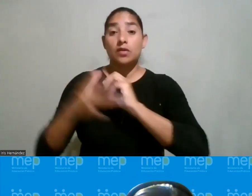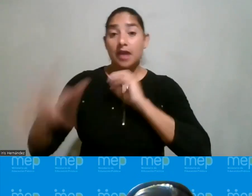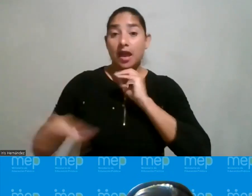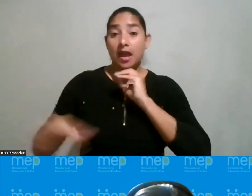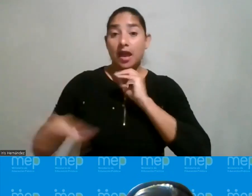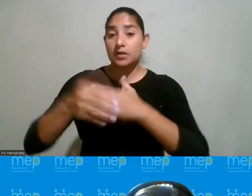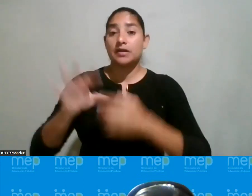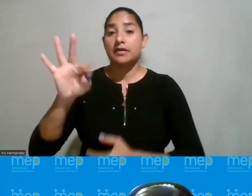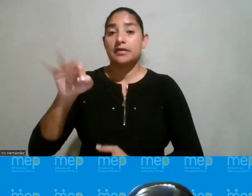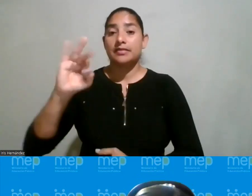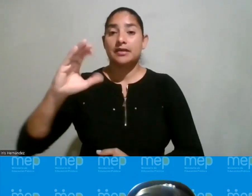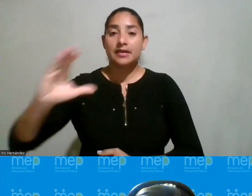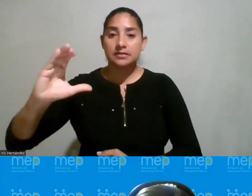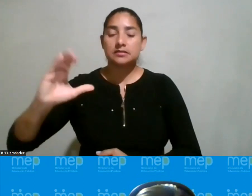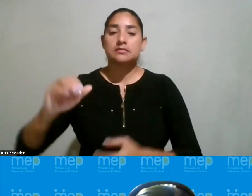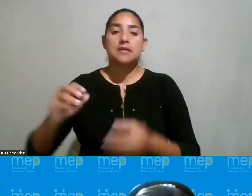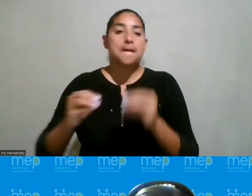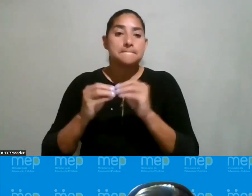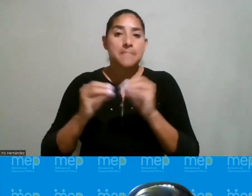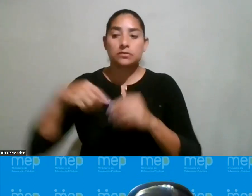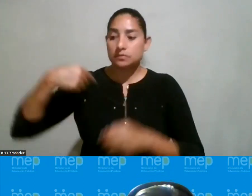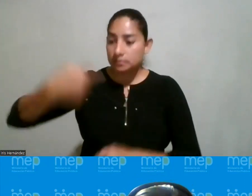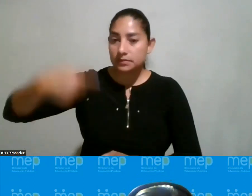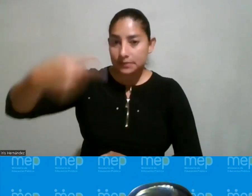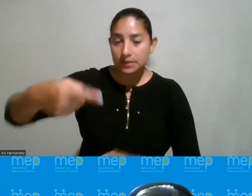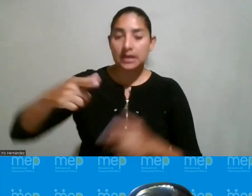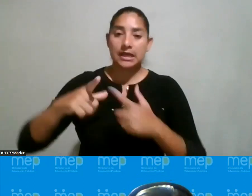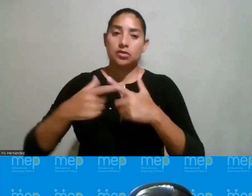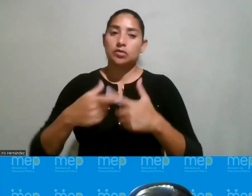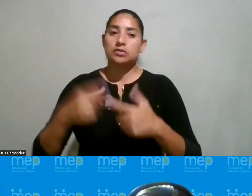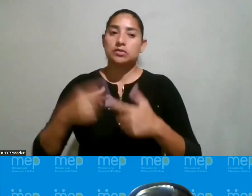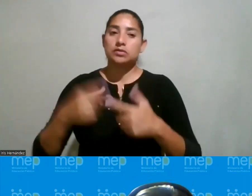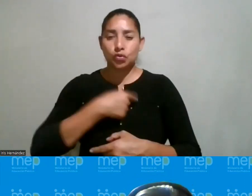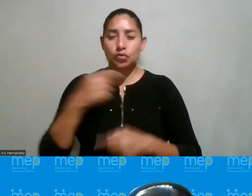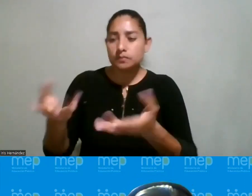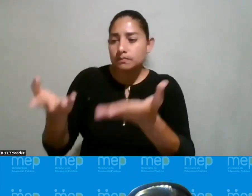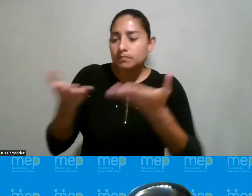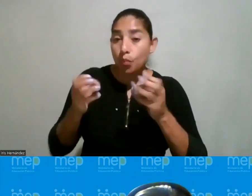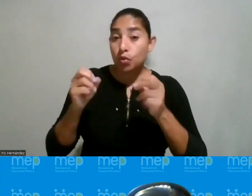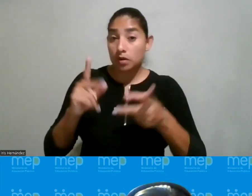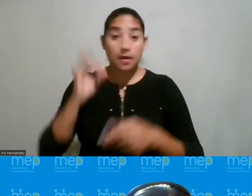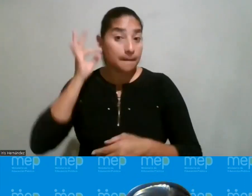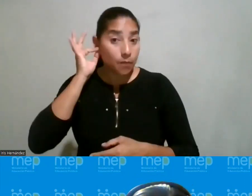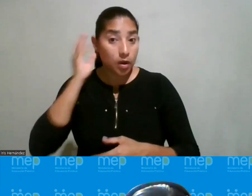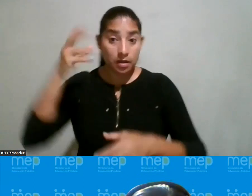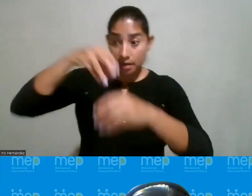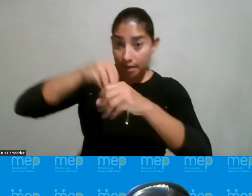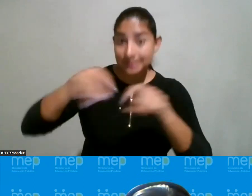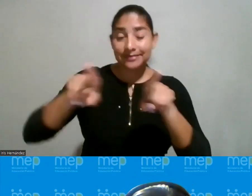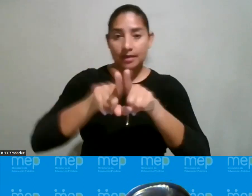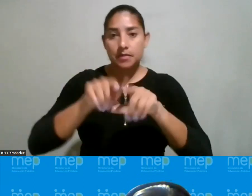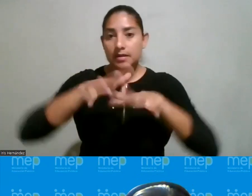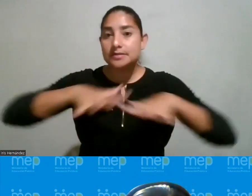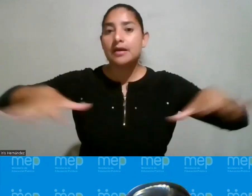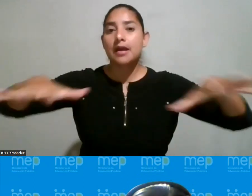hablar de las TIC que eso ya es nuestro día a día entonces estamos dándole la oportunidad a las mujeres de que ingresen también en ese